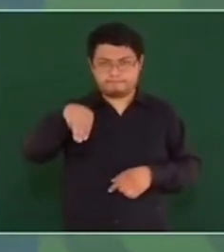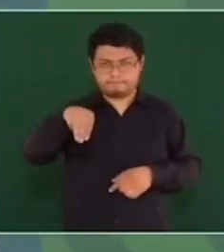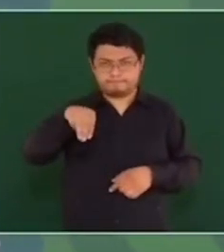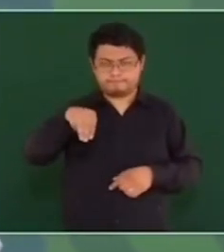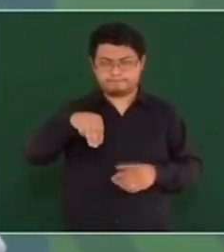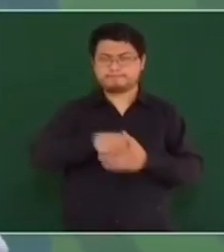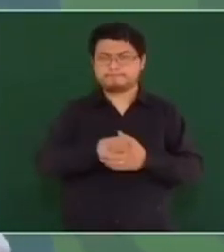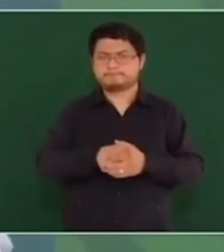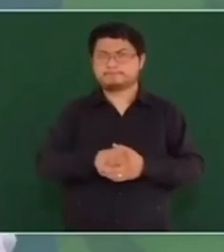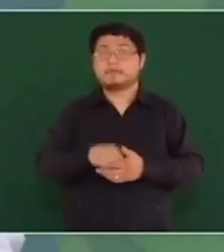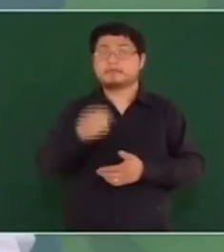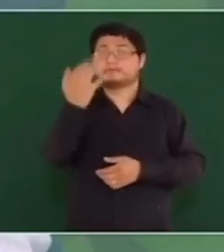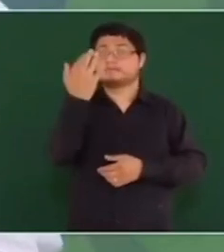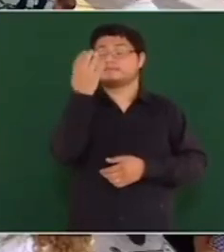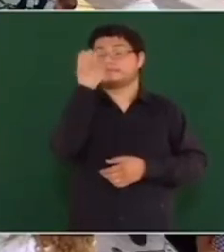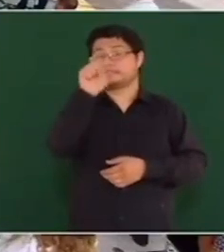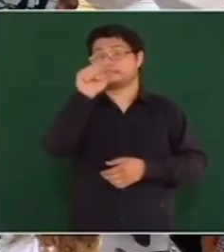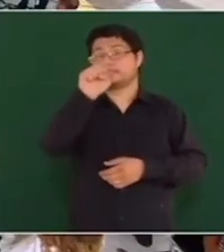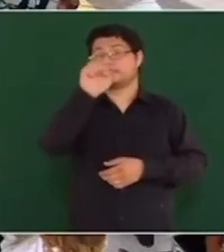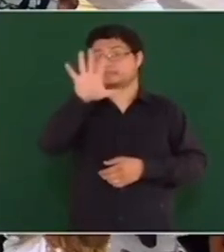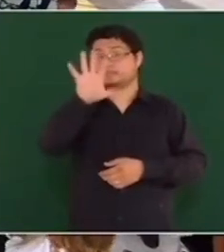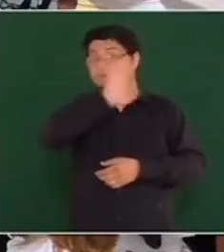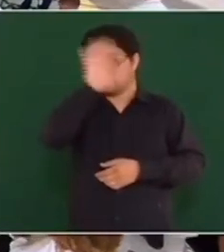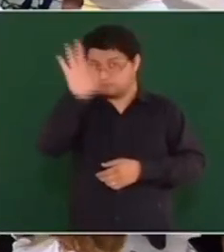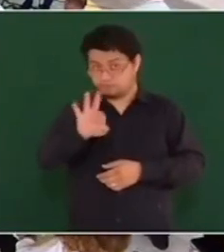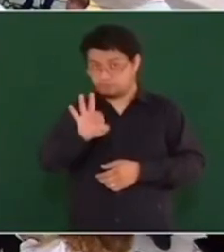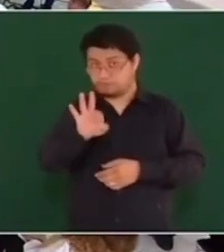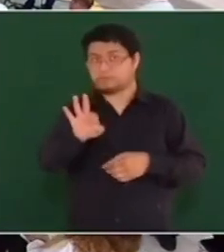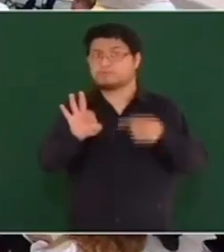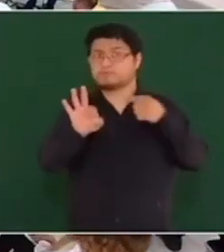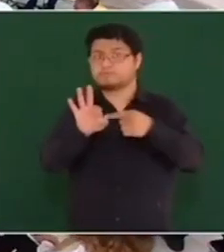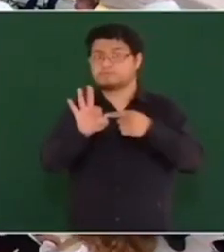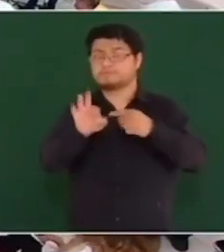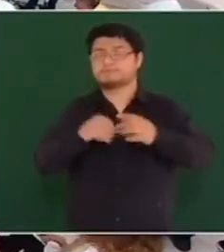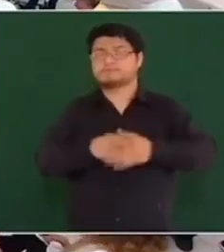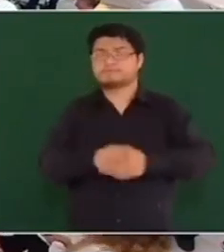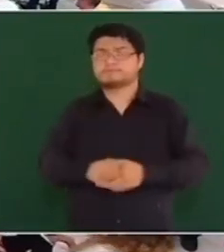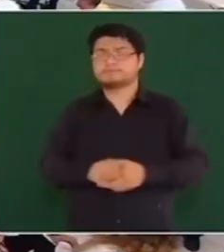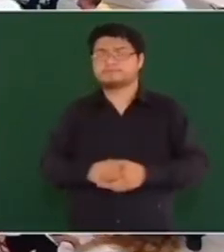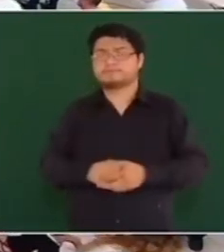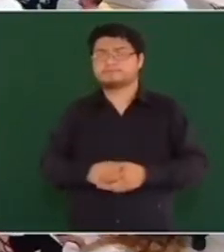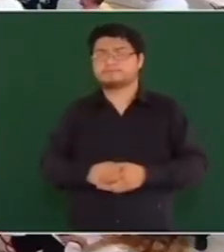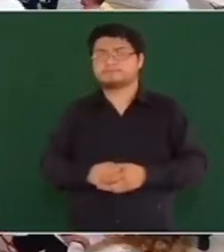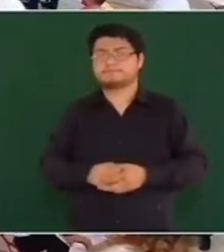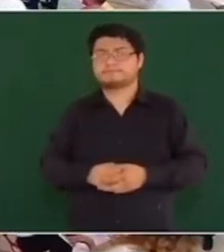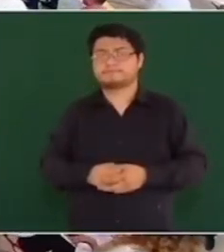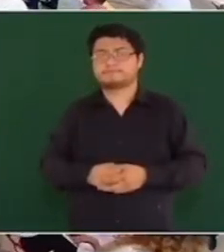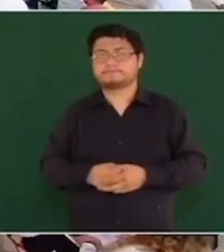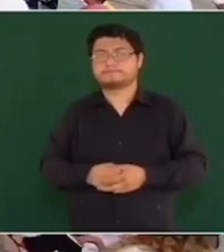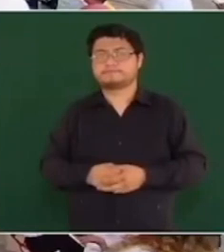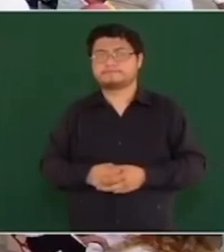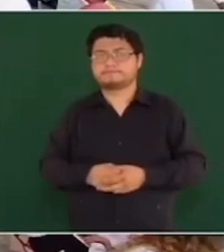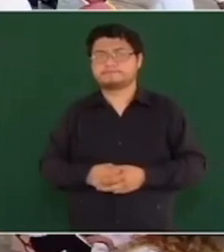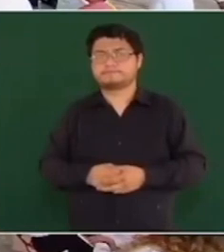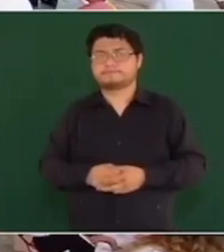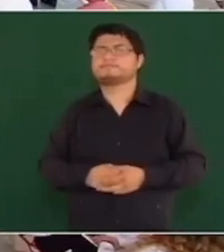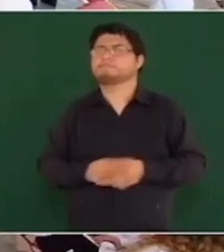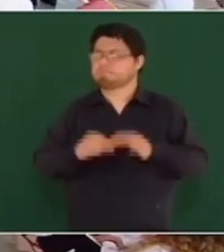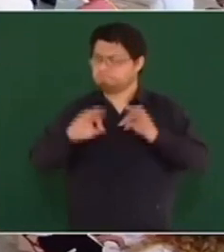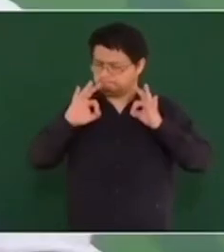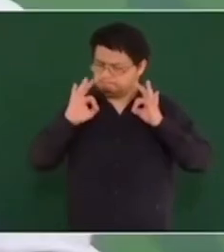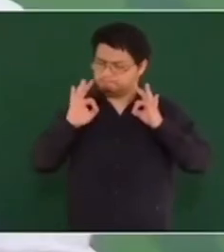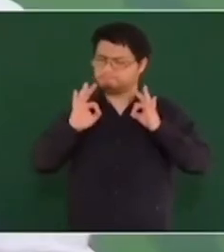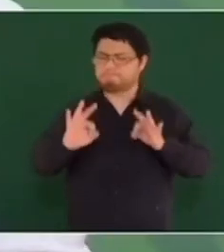el 65% va a ser